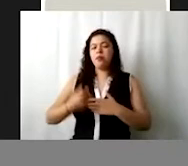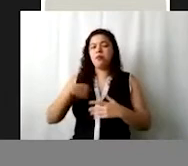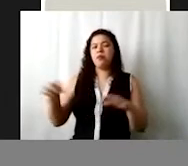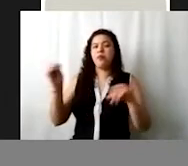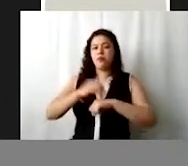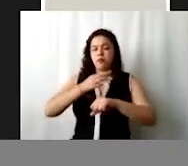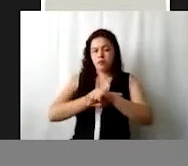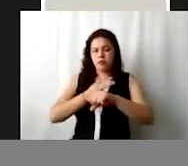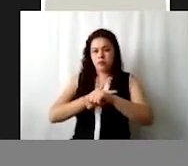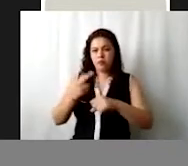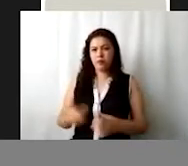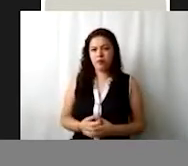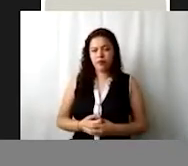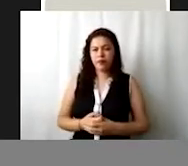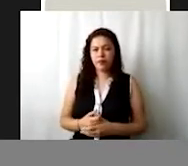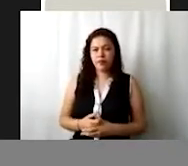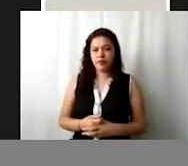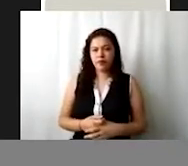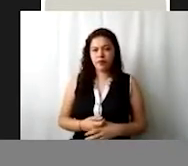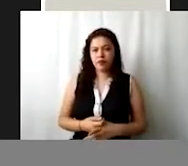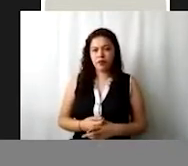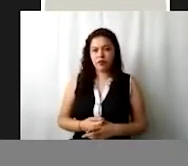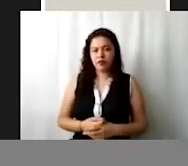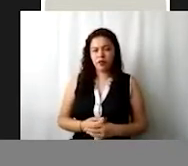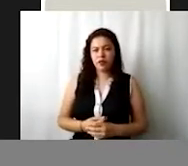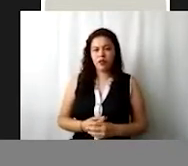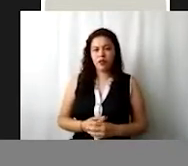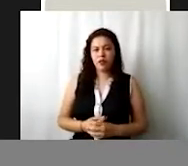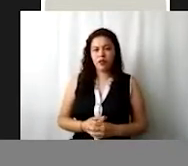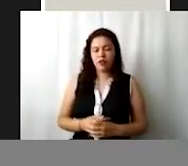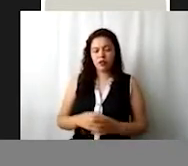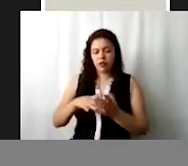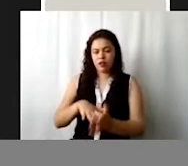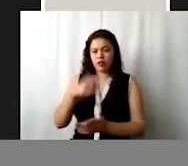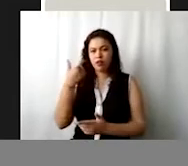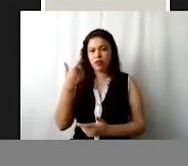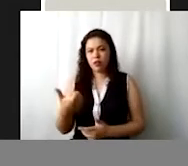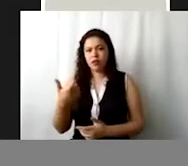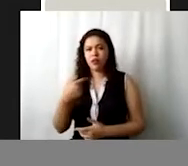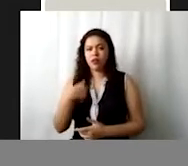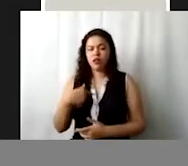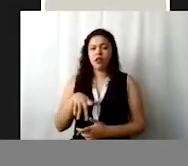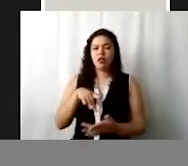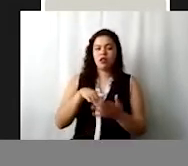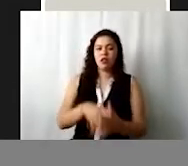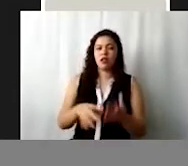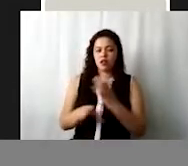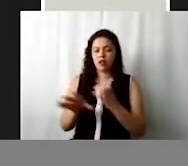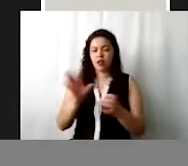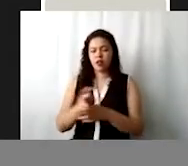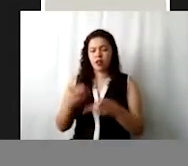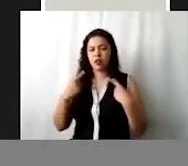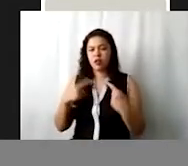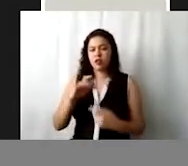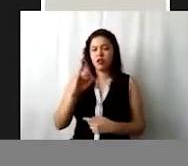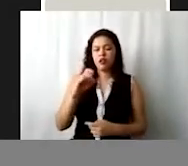registrar. Me voy a ir a apoyos económicos. Voy a registrar apoyo en especie a personas físicas.